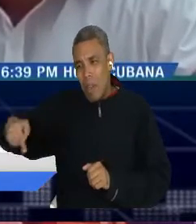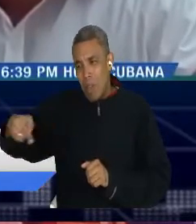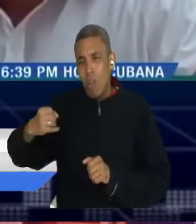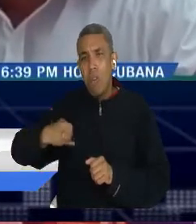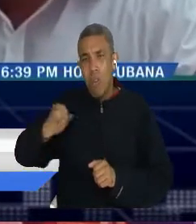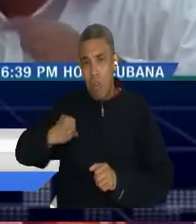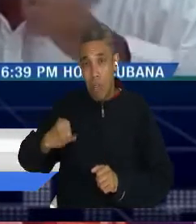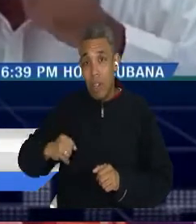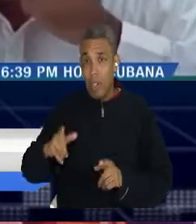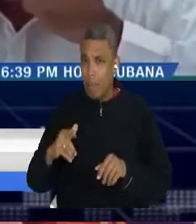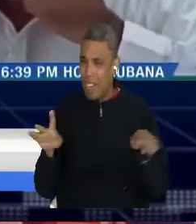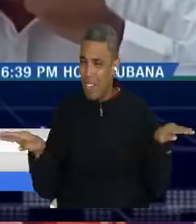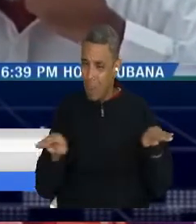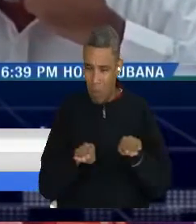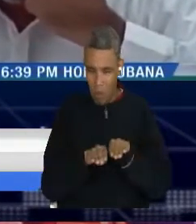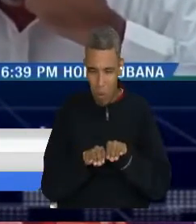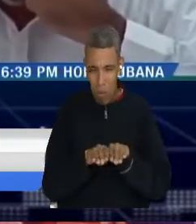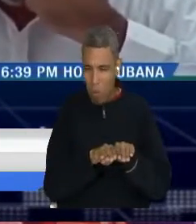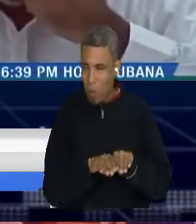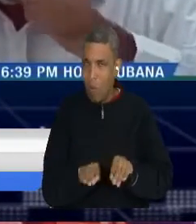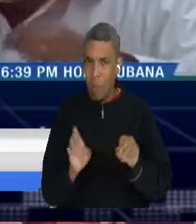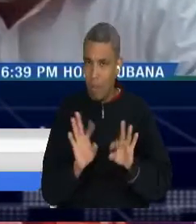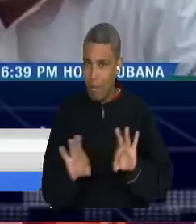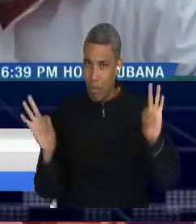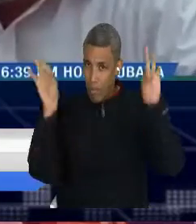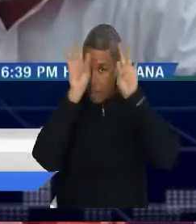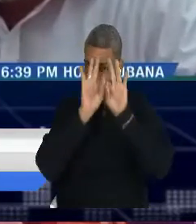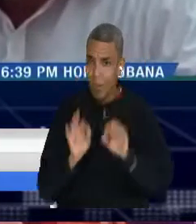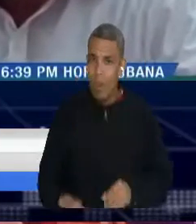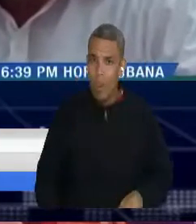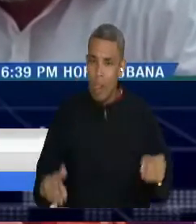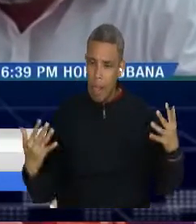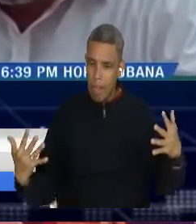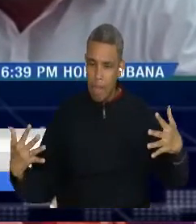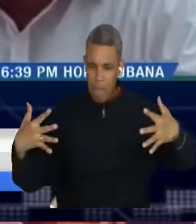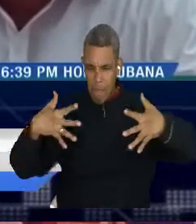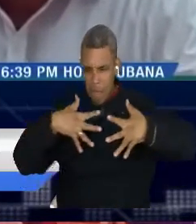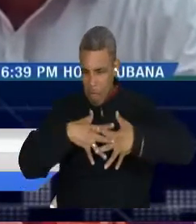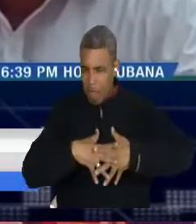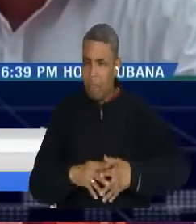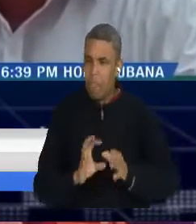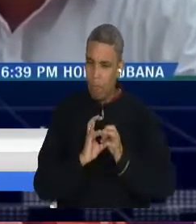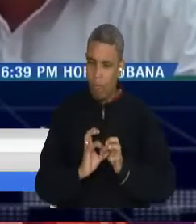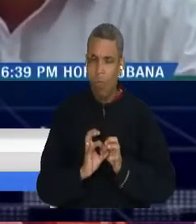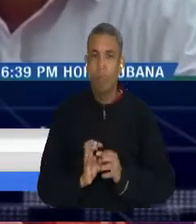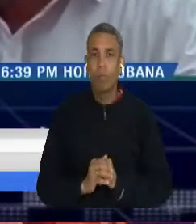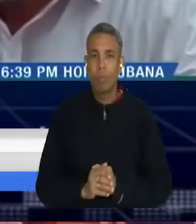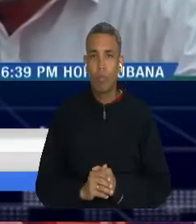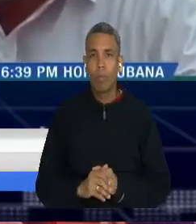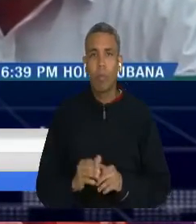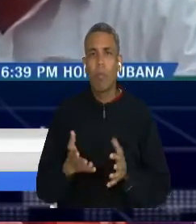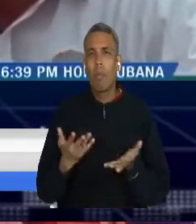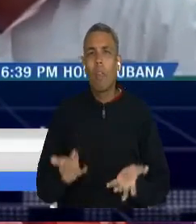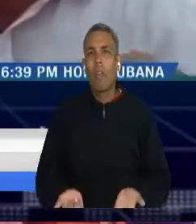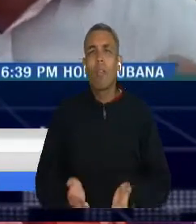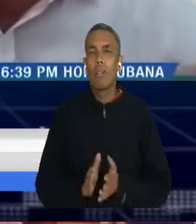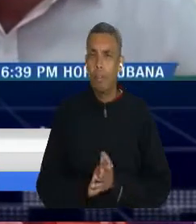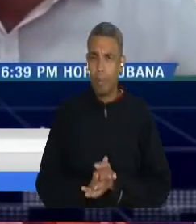Pedro, totalmente irreverente y que contraría al modelo actual económico en el cual